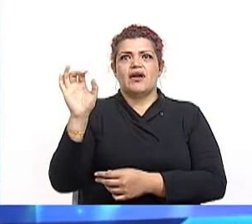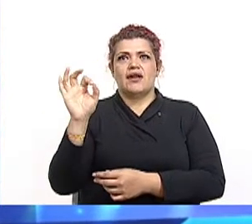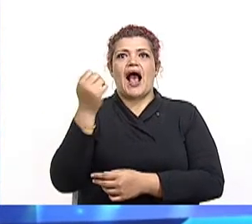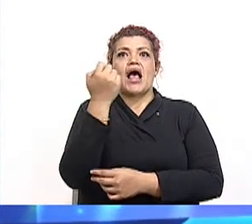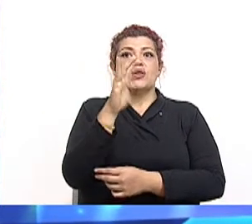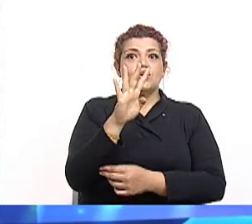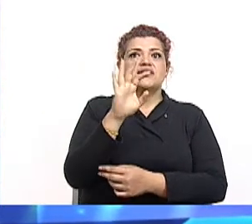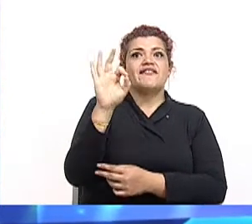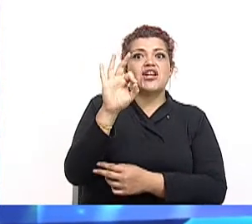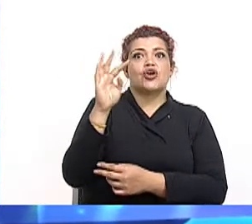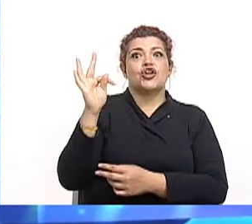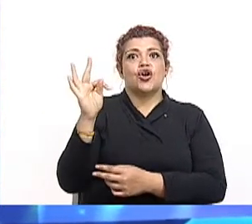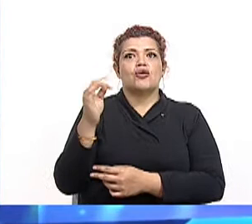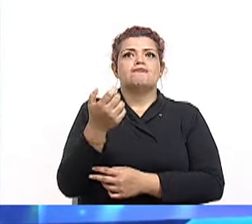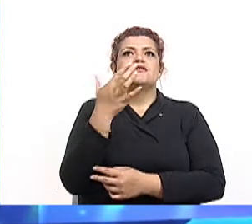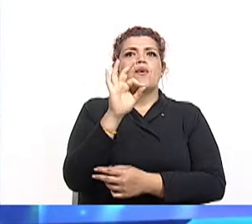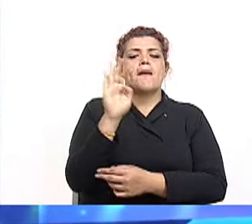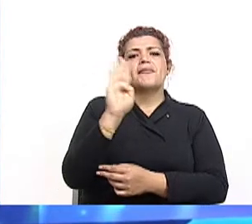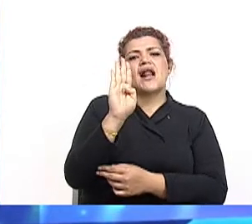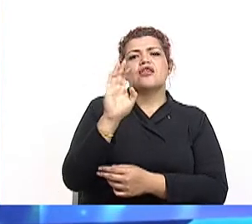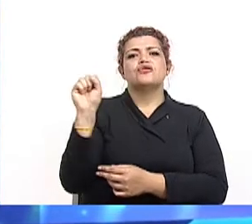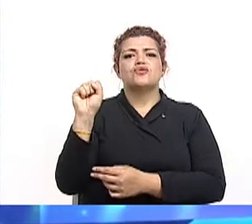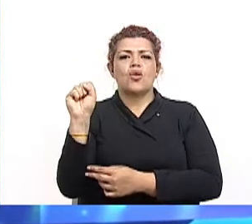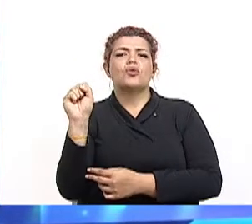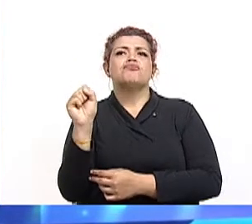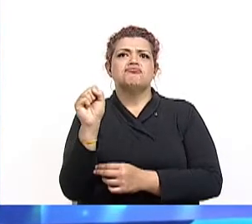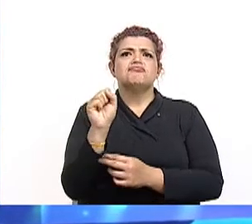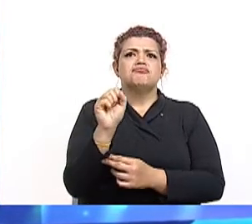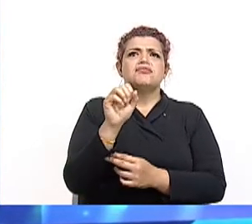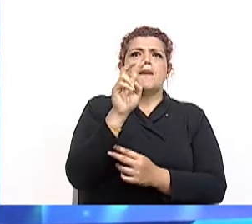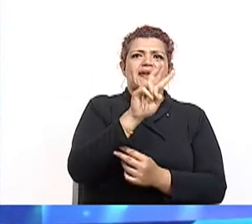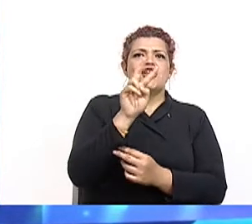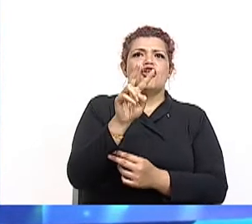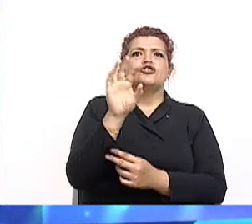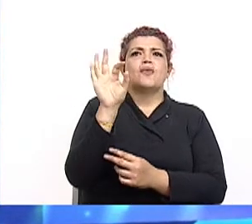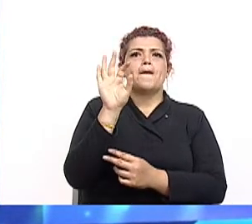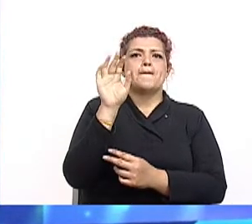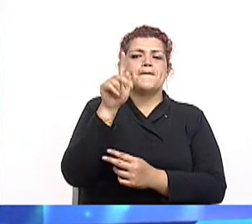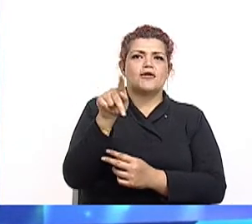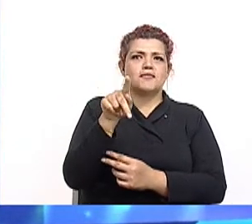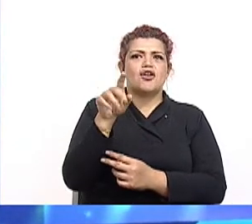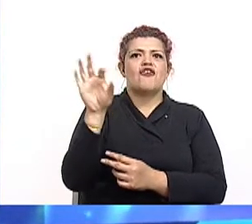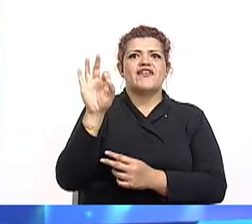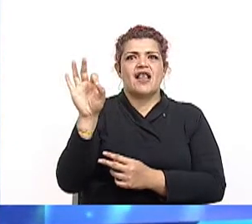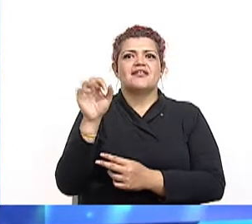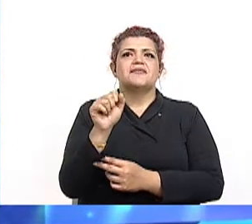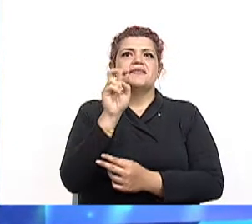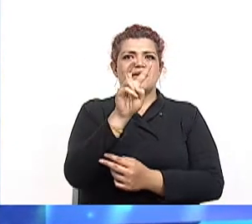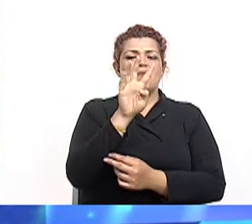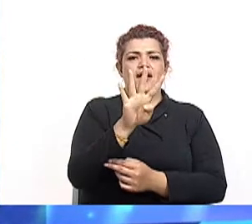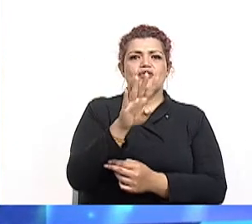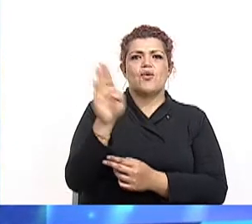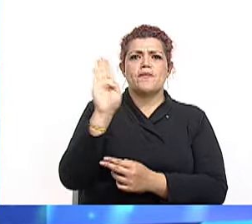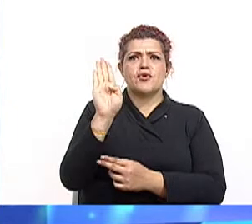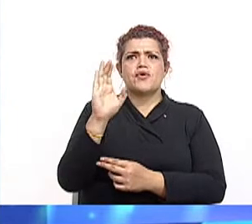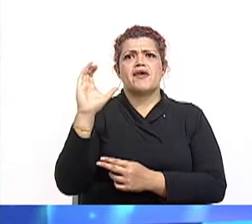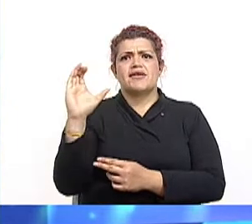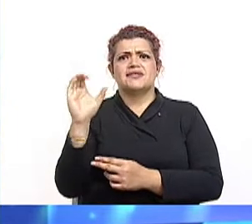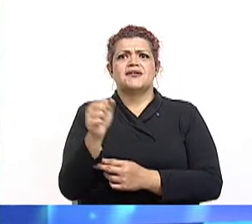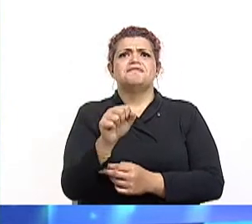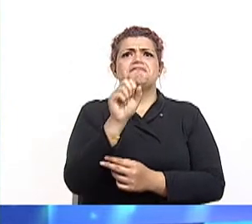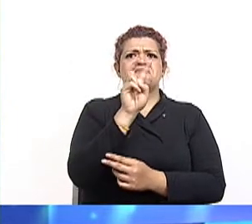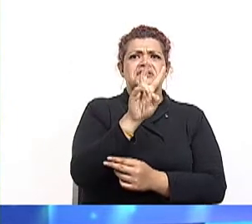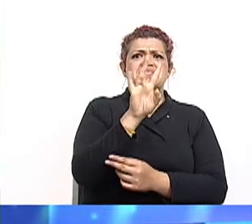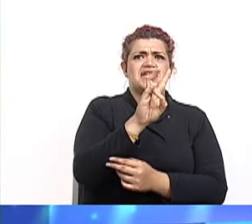El diecinueve es Bernardo Soto. Con el veintidós, Próspero Fernández. El veinticuatro, Bruno Carranza. Con el veintisiete, Vicente Herrera.